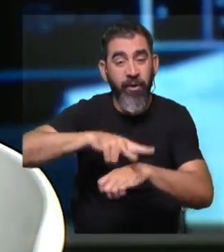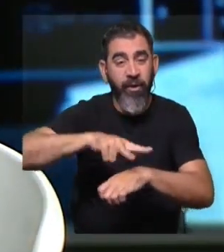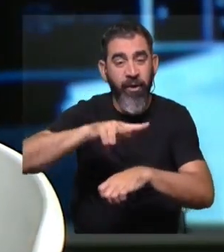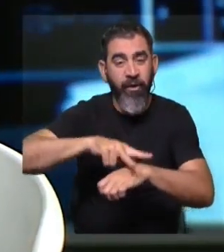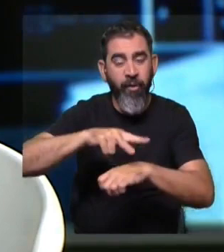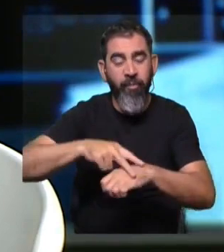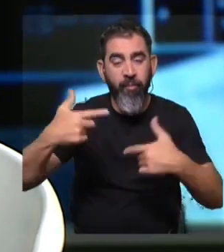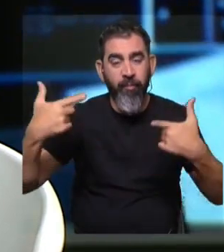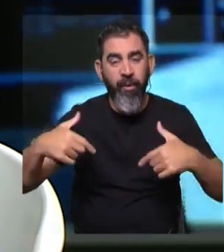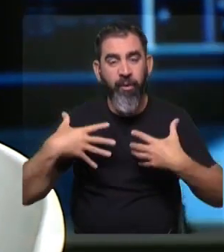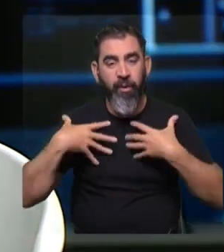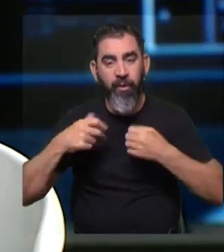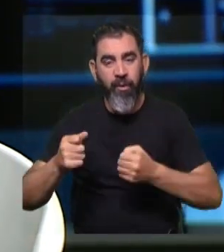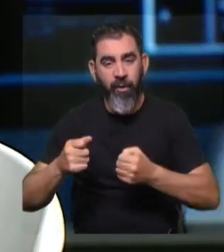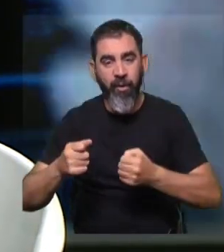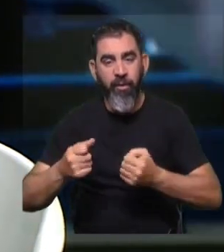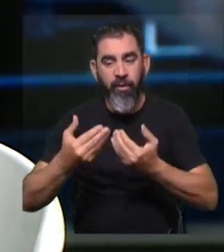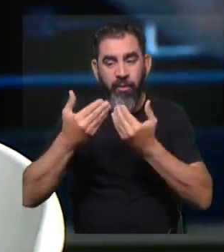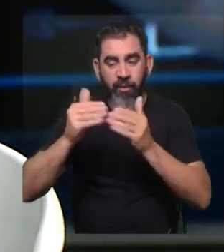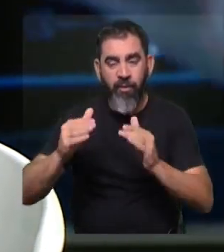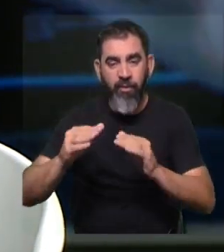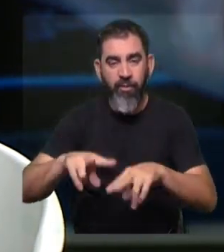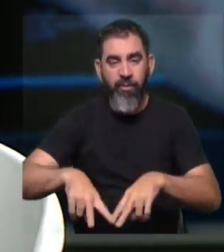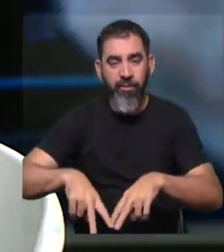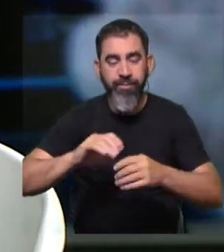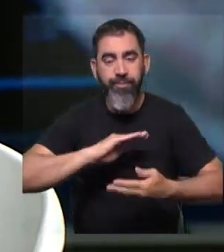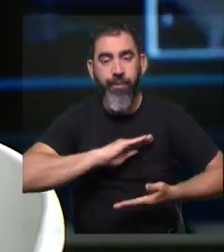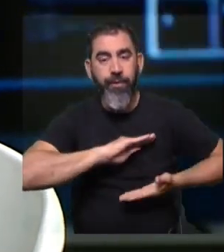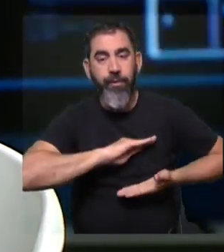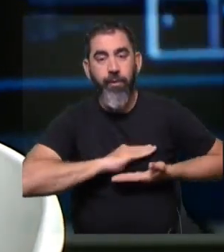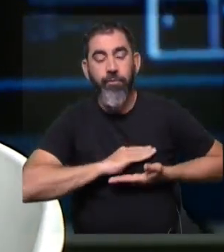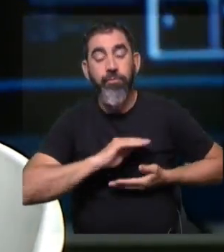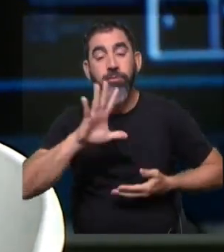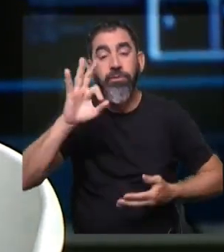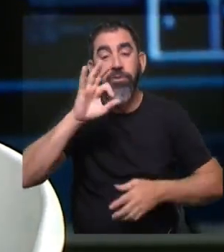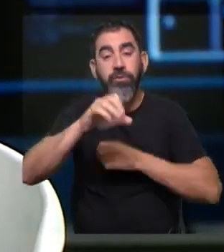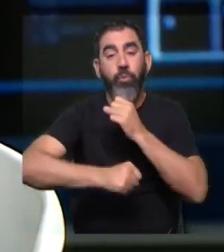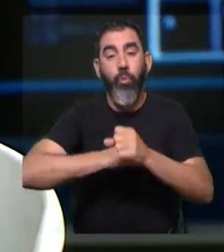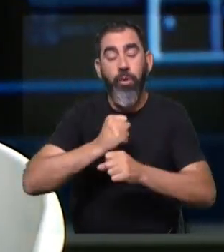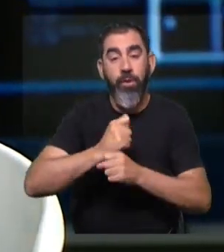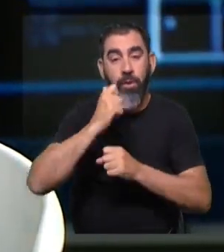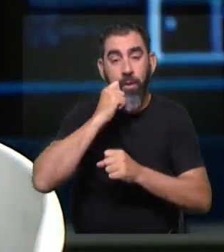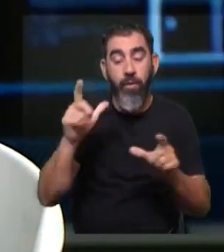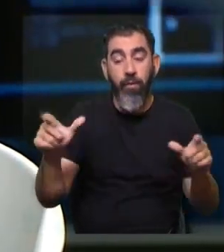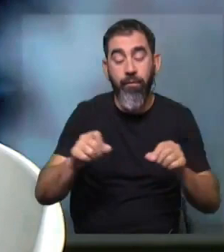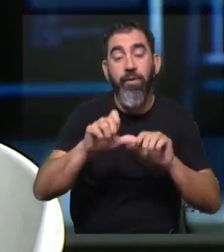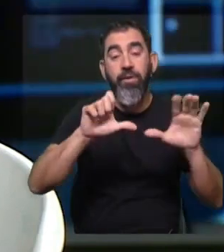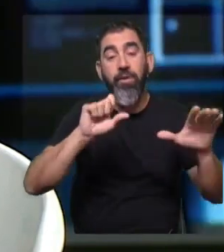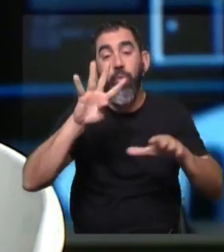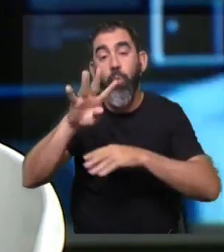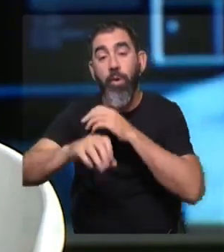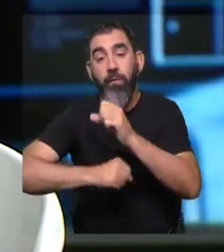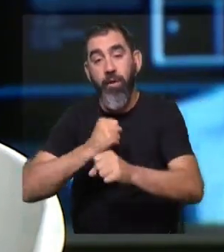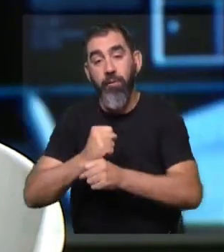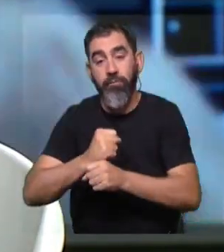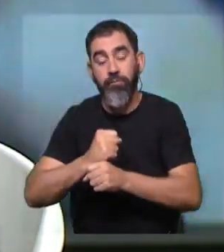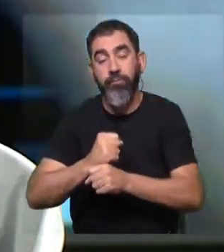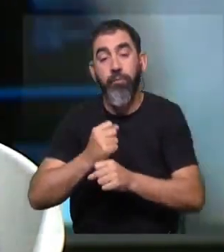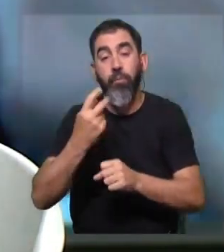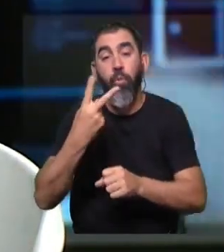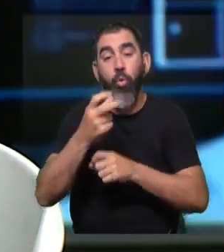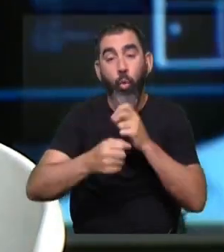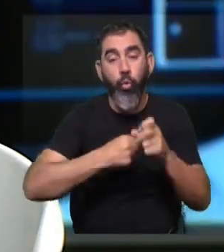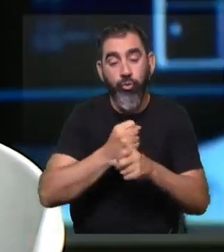del Ministerio de Salud Pública es que se comience un estudio mamográfico a partir de los 50 años y termina en los 69, con una periodicidad de dos años.